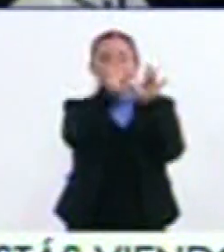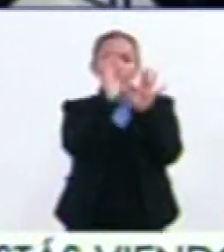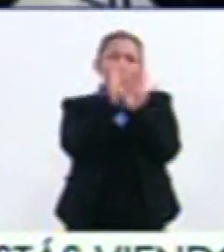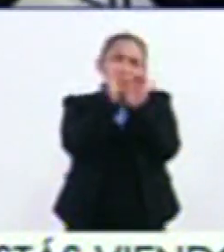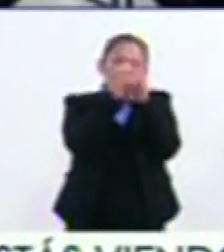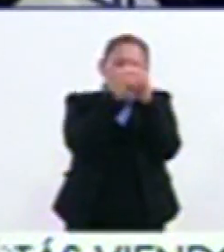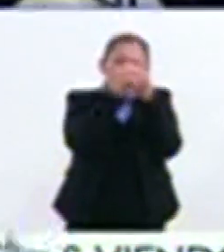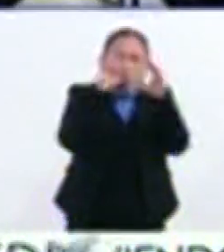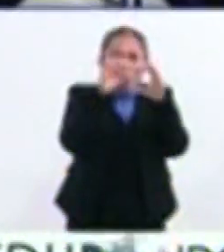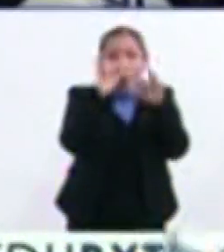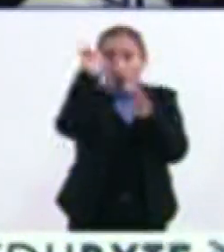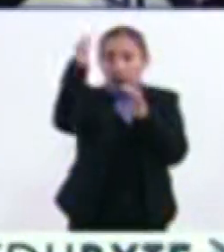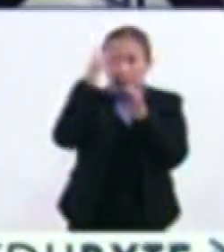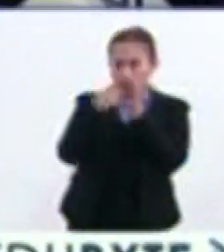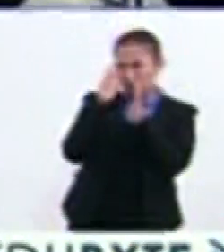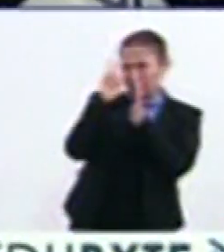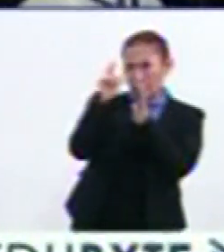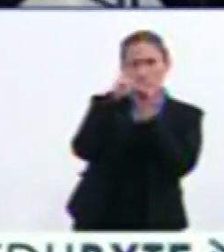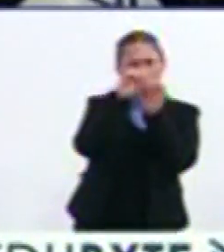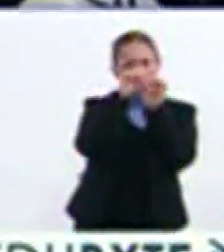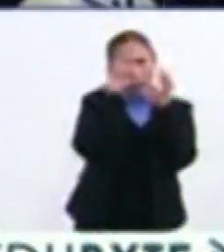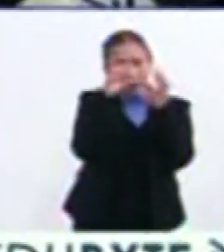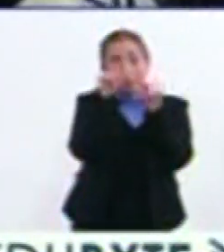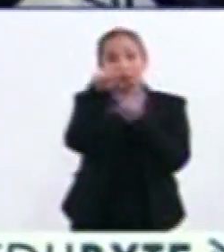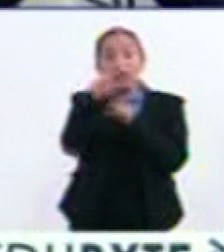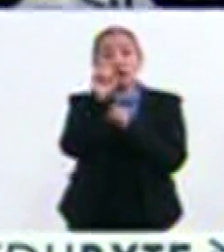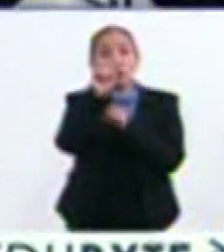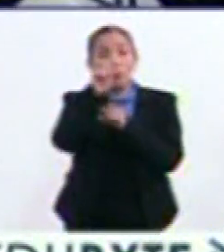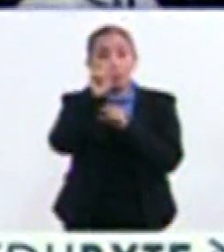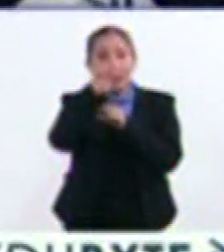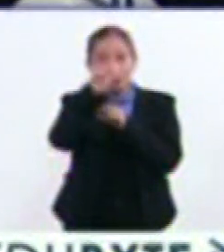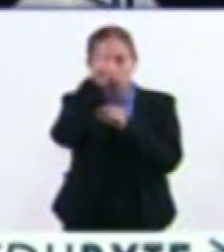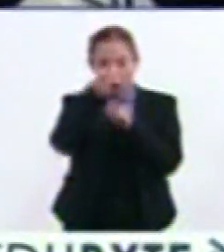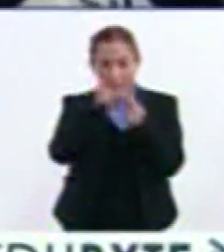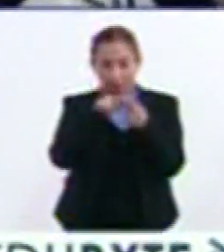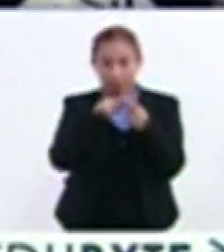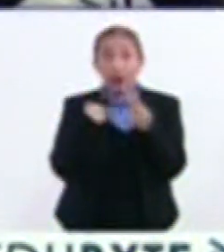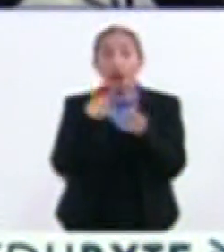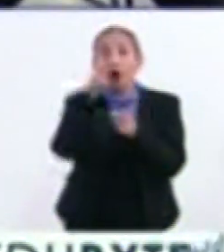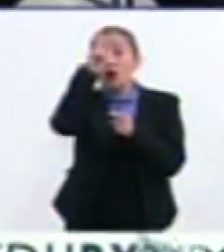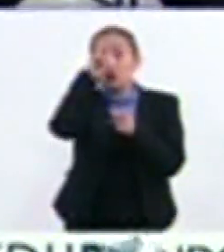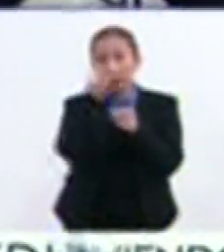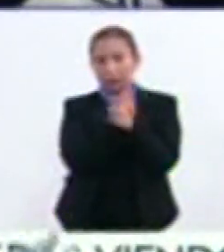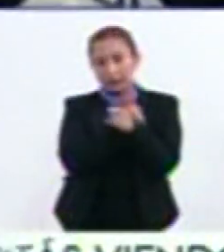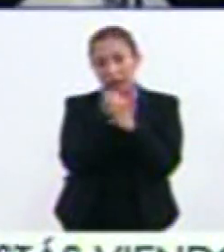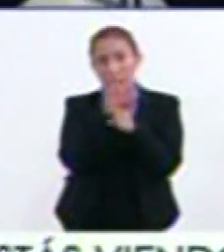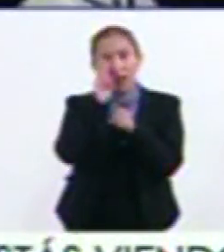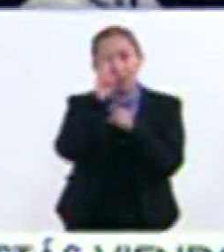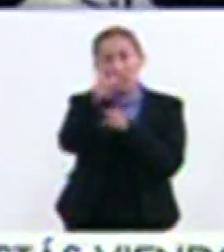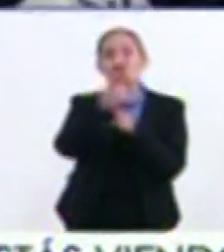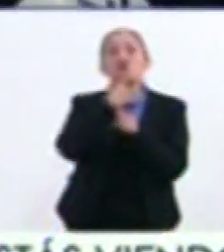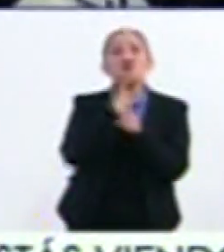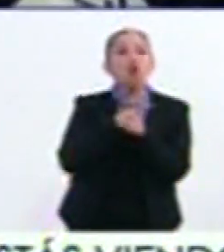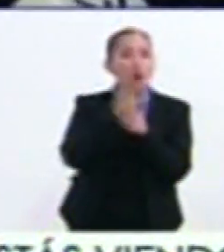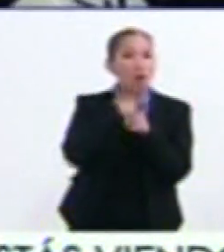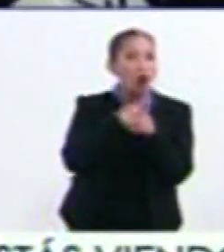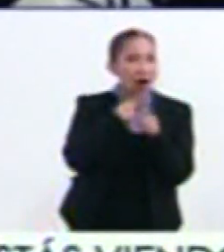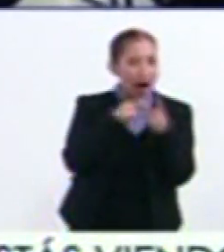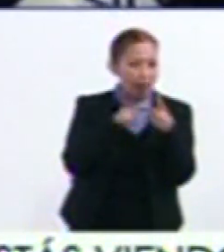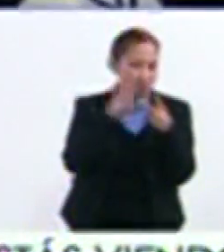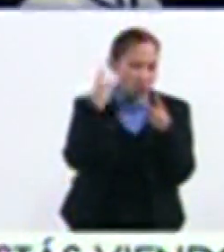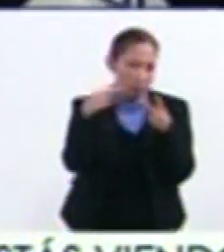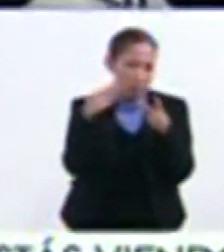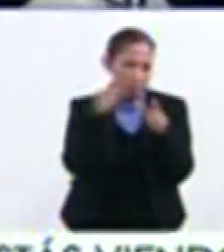ligeramente más grande que otras lunas Y tenemos superluna, luna de sangre, porque obviamente la vamos a ver rojiza